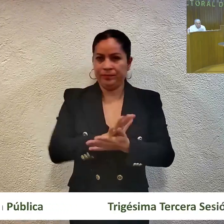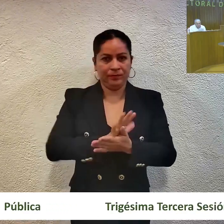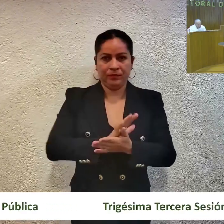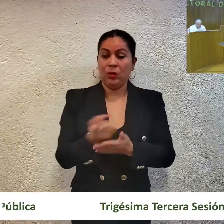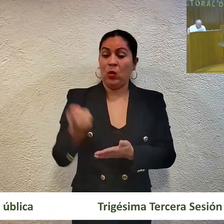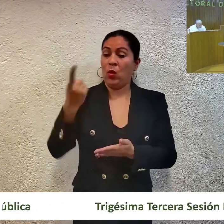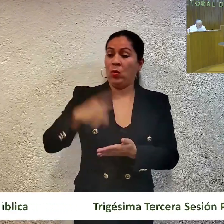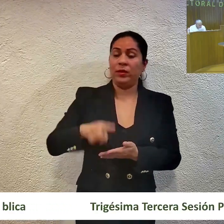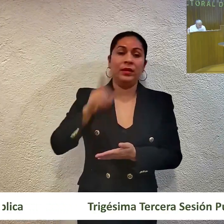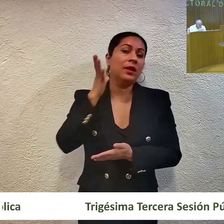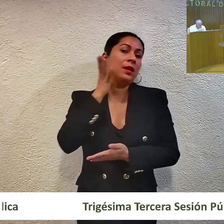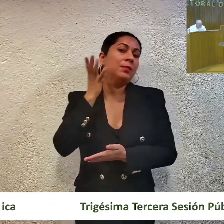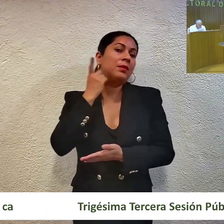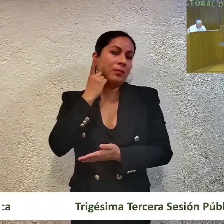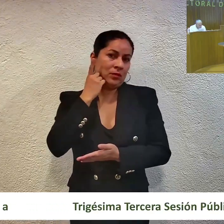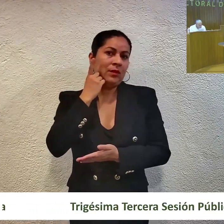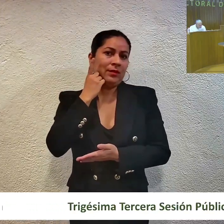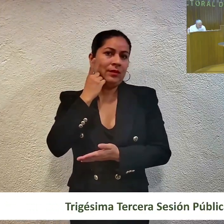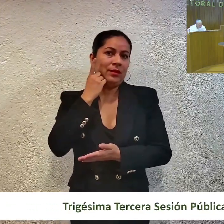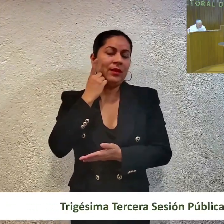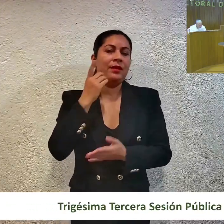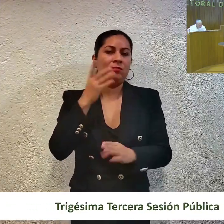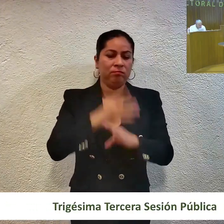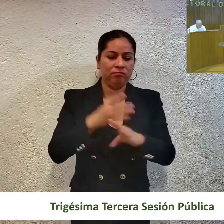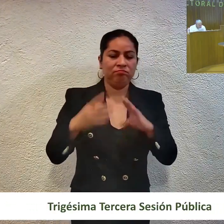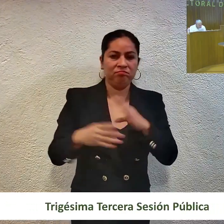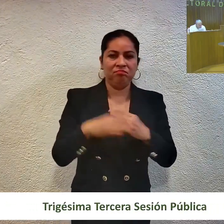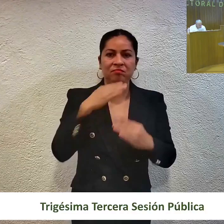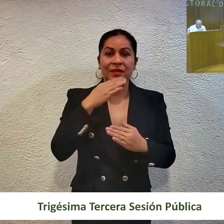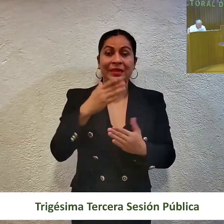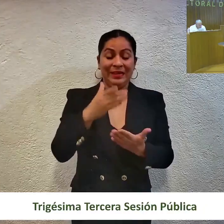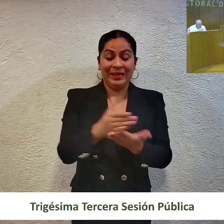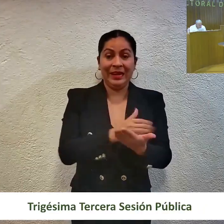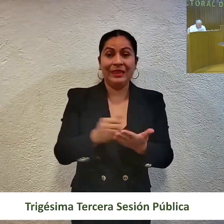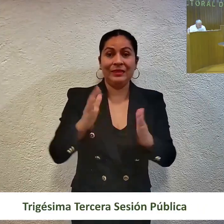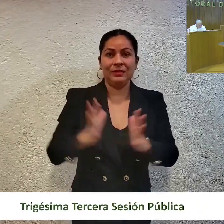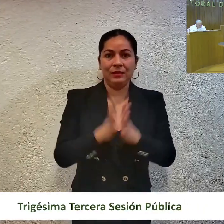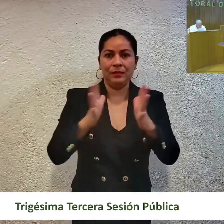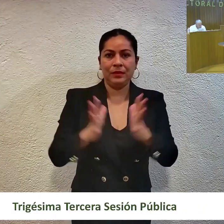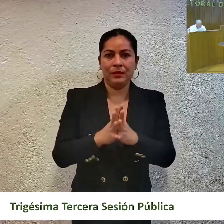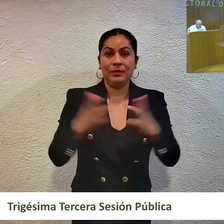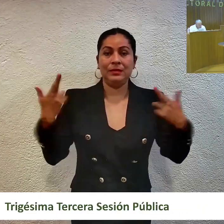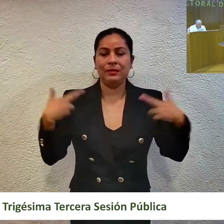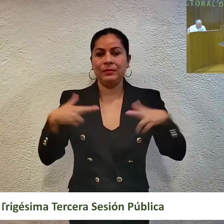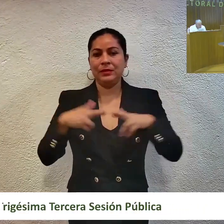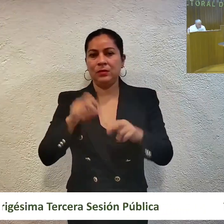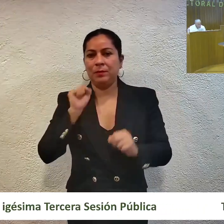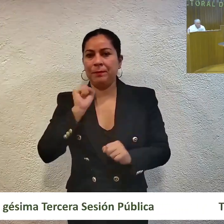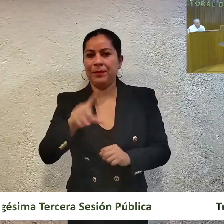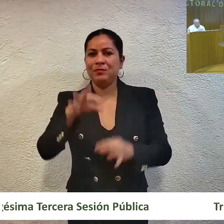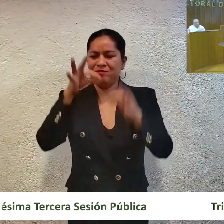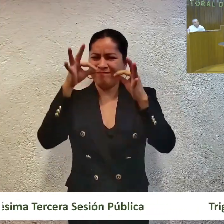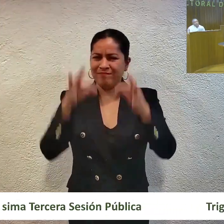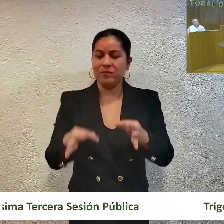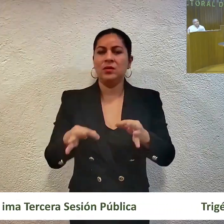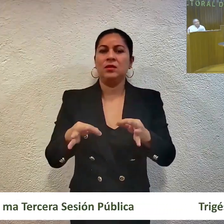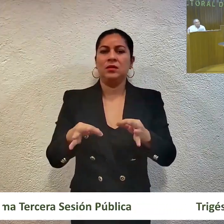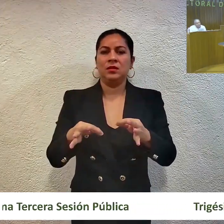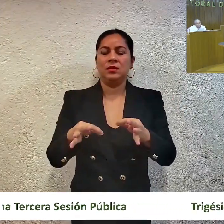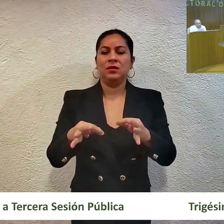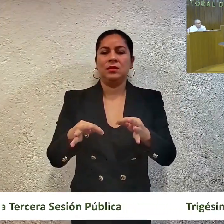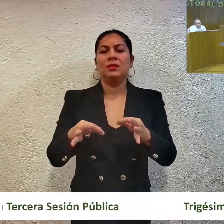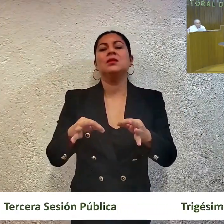ordene al Congreso del Estado, en vía de acción afirmativa, que garantice la participación y representación real y efectiva